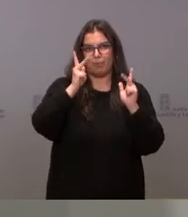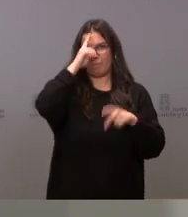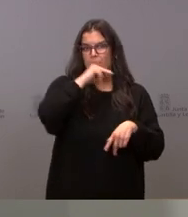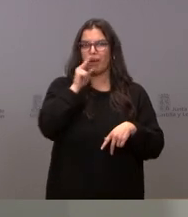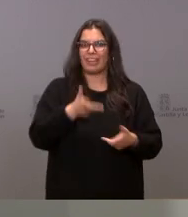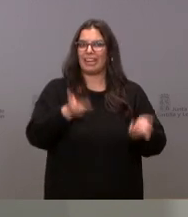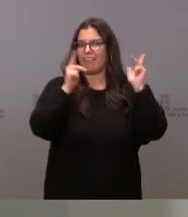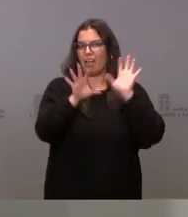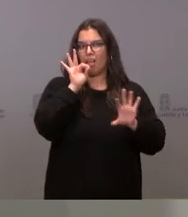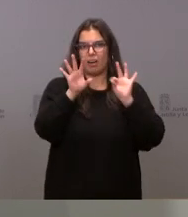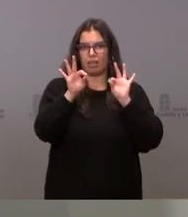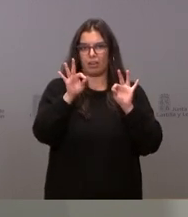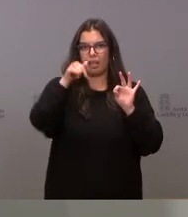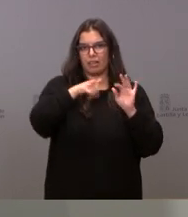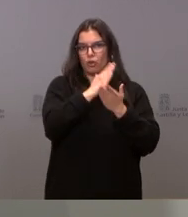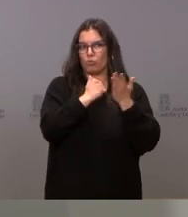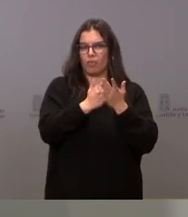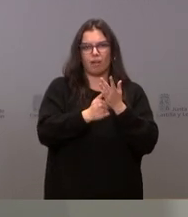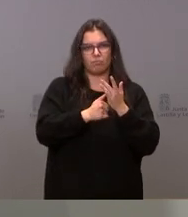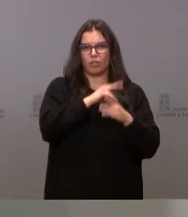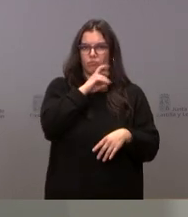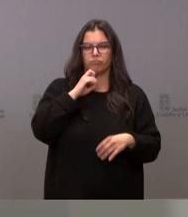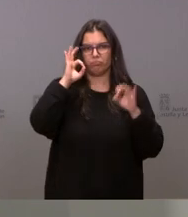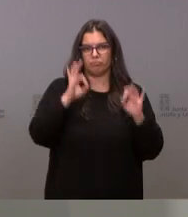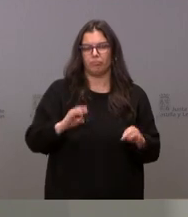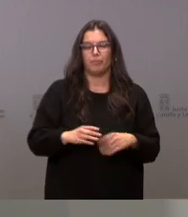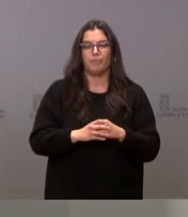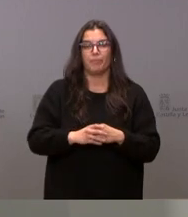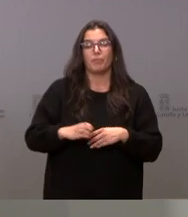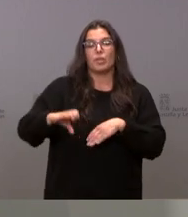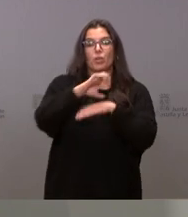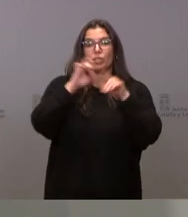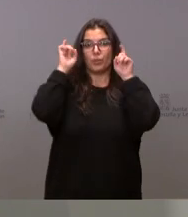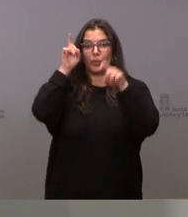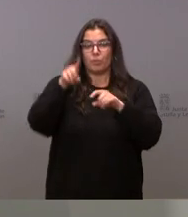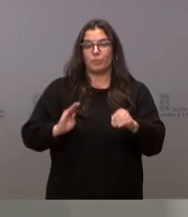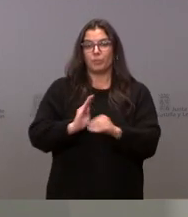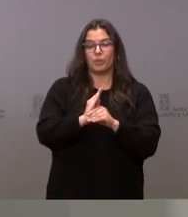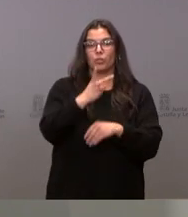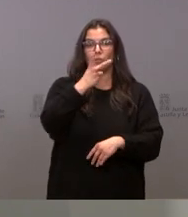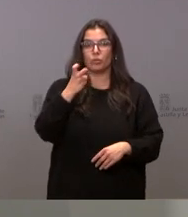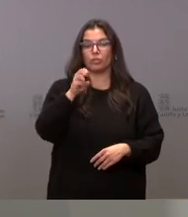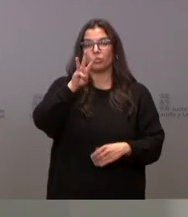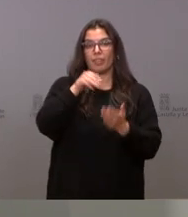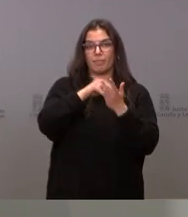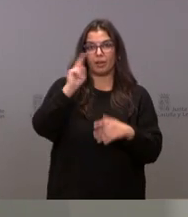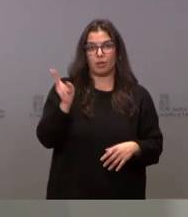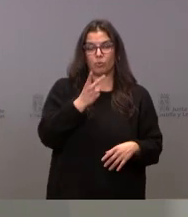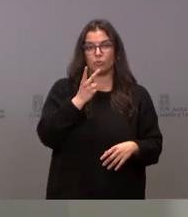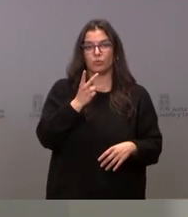de la comunidad. La Consejería de Educación destina una subvención de 213.000 euros